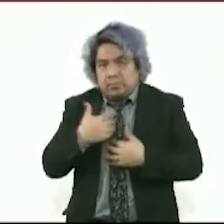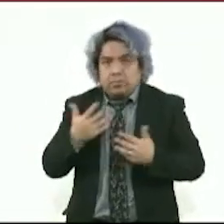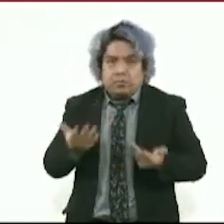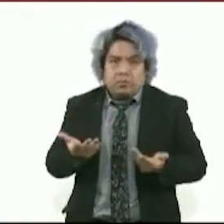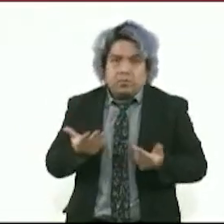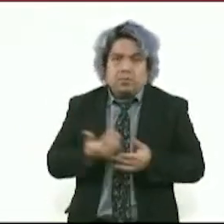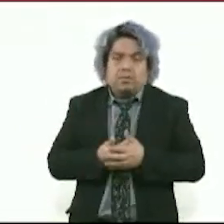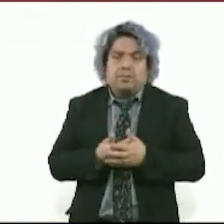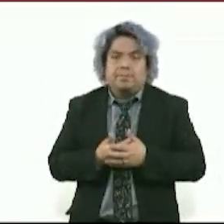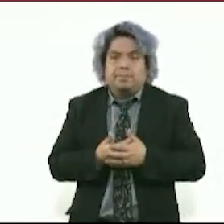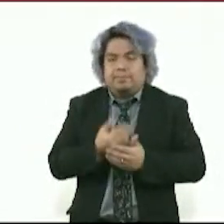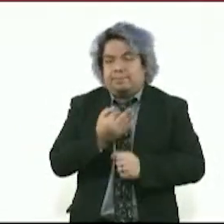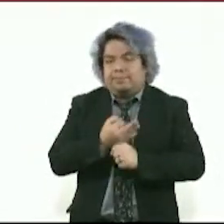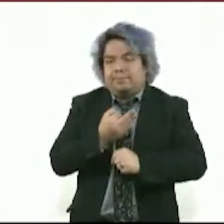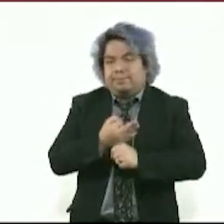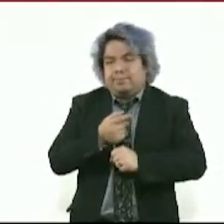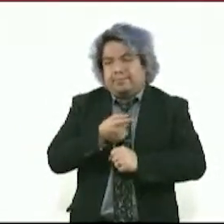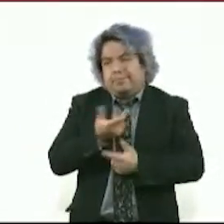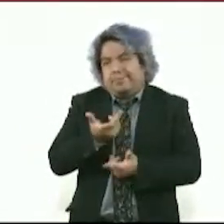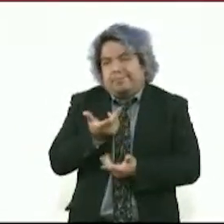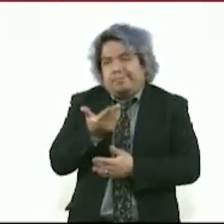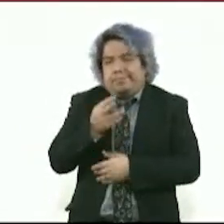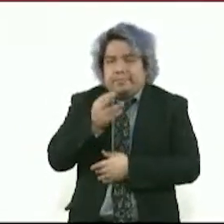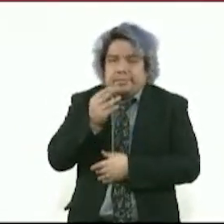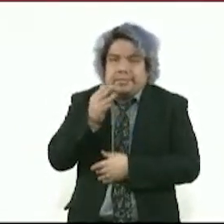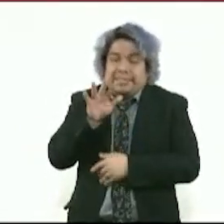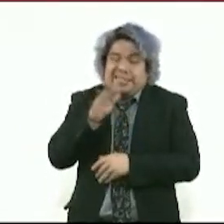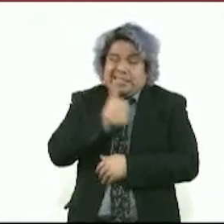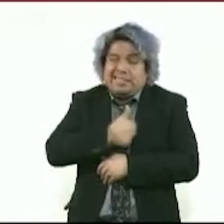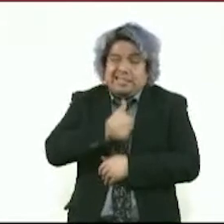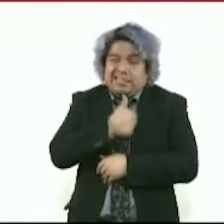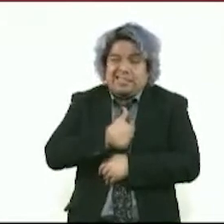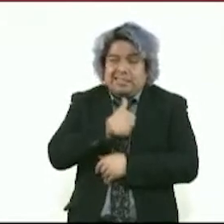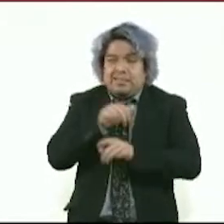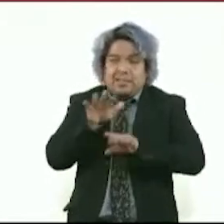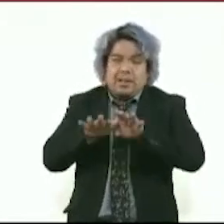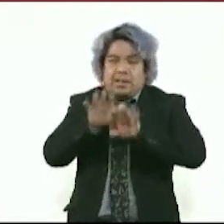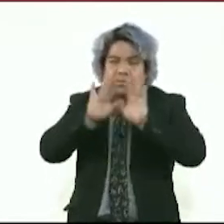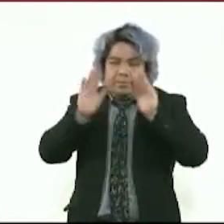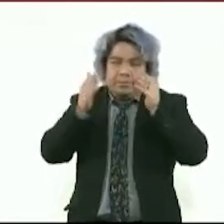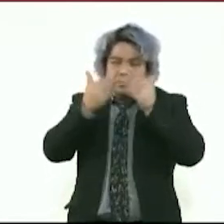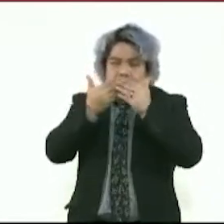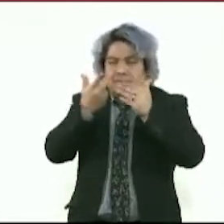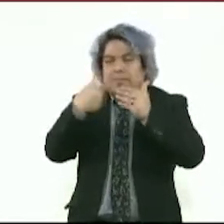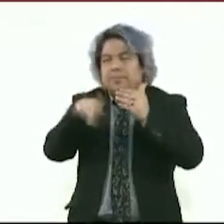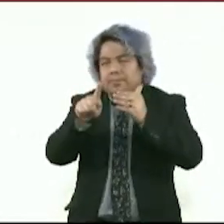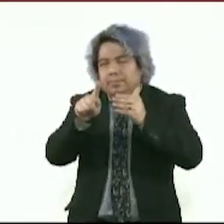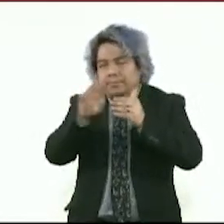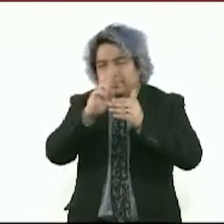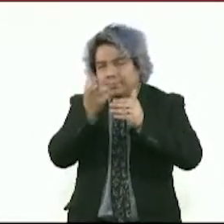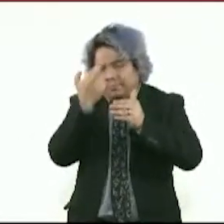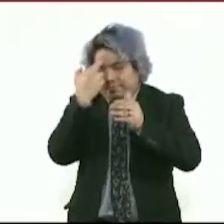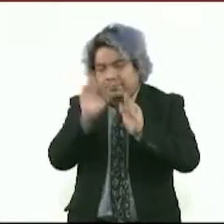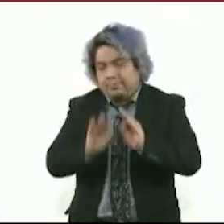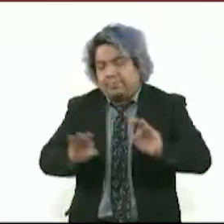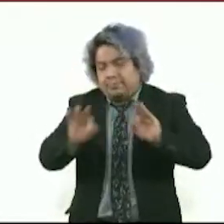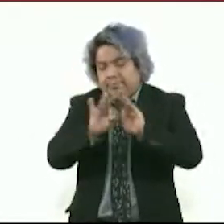Entonces, estamos acostumbrados a eso desde hace mucho tiempo, pero sí es importante que la ciudadanía lo sepa